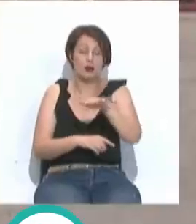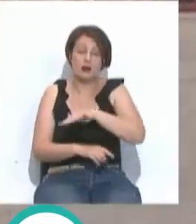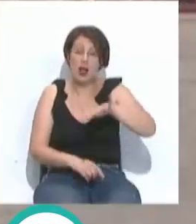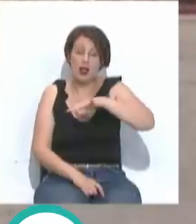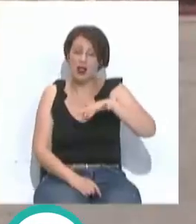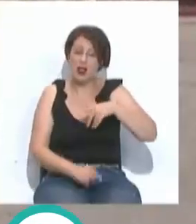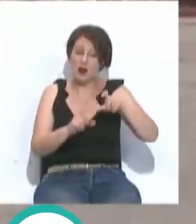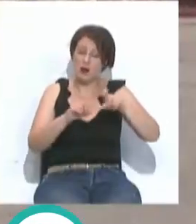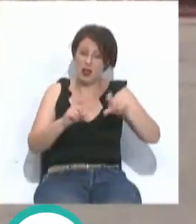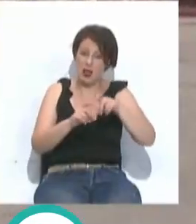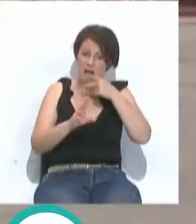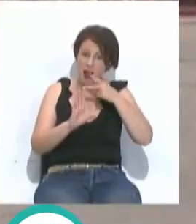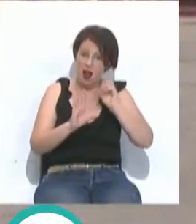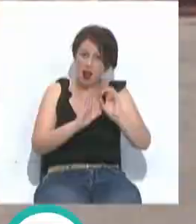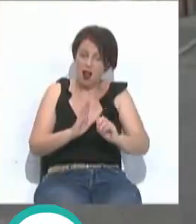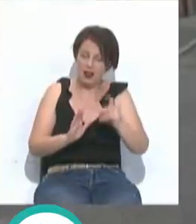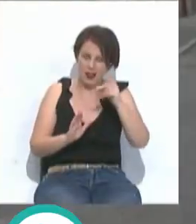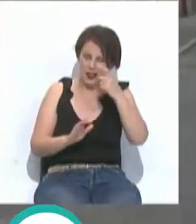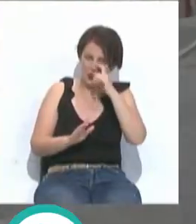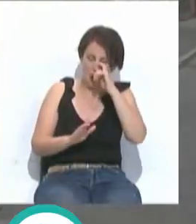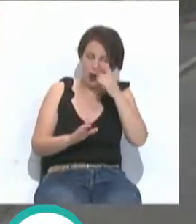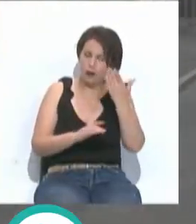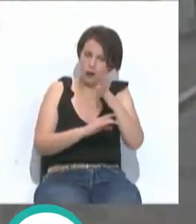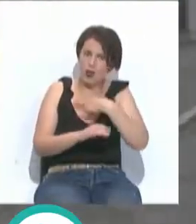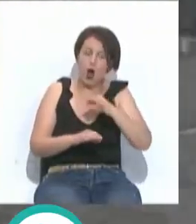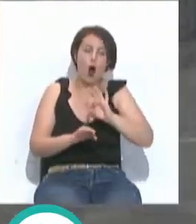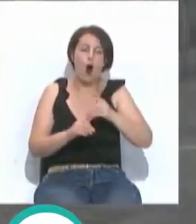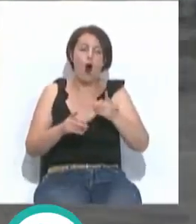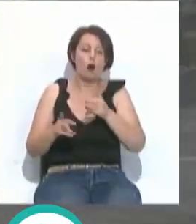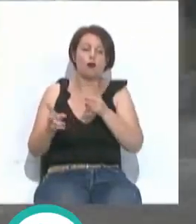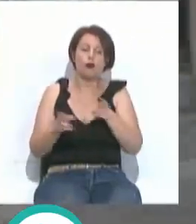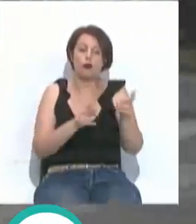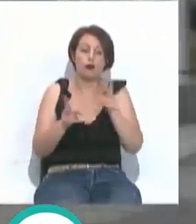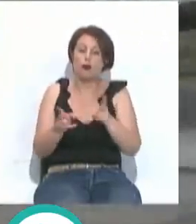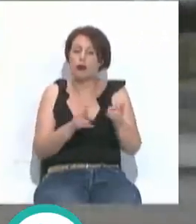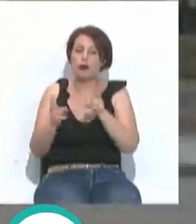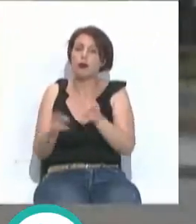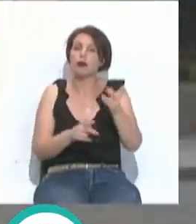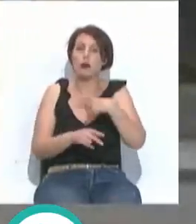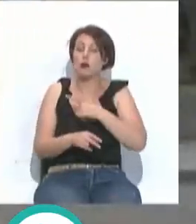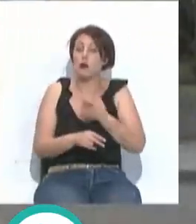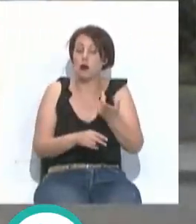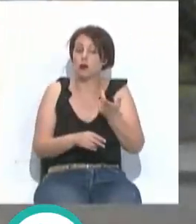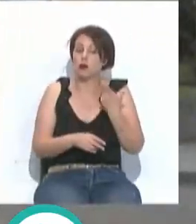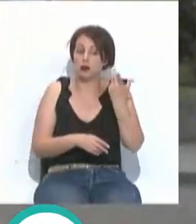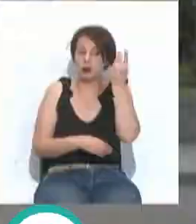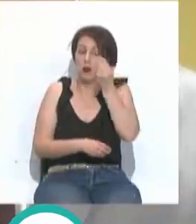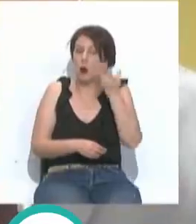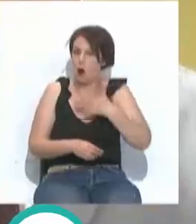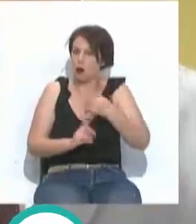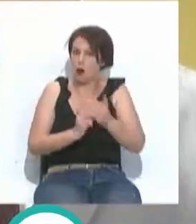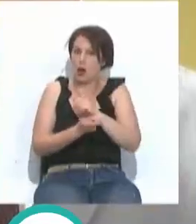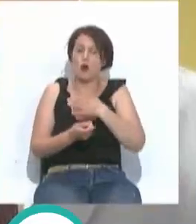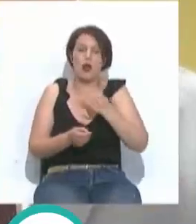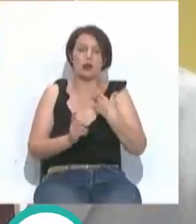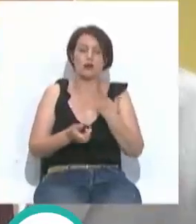espacios de la antigua empresa tabacalera en su totalidad o bien dividida en distintas parcelas. Nunca hemos descartado, y todo lo contrario, poder